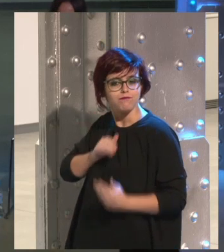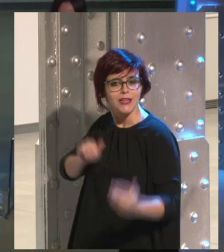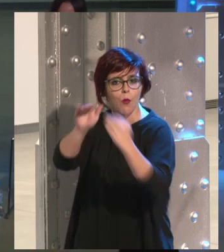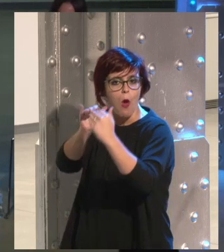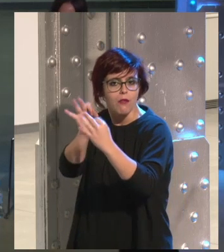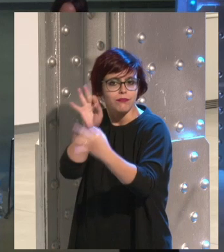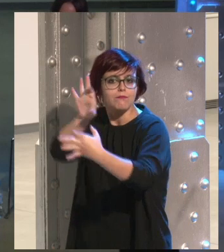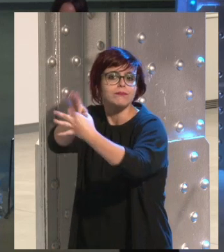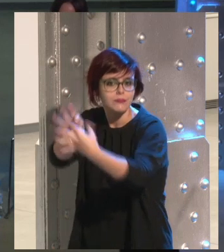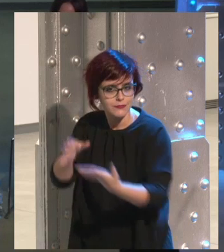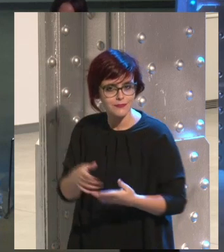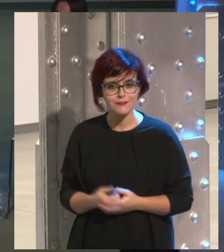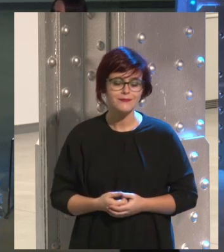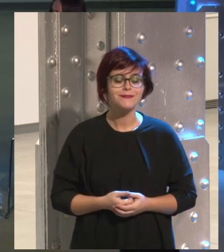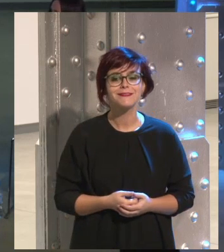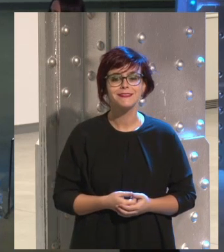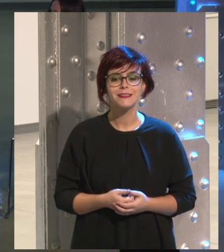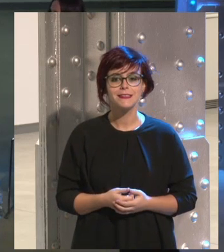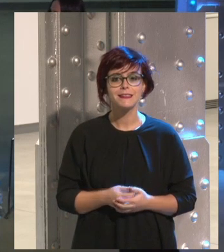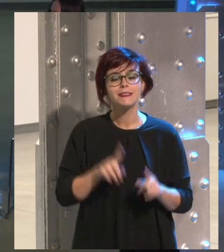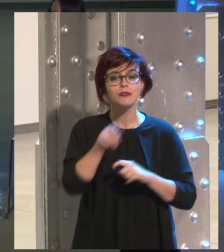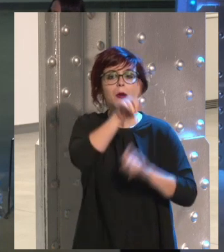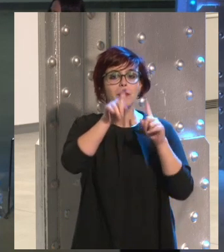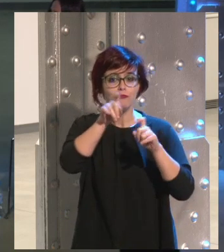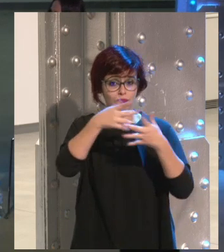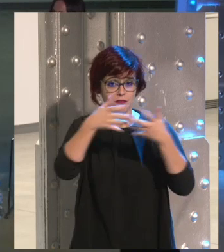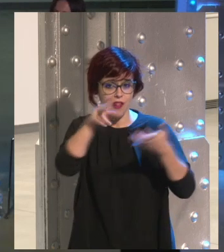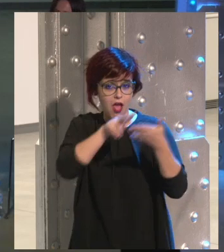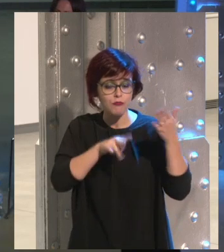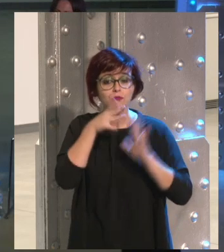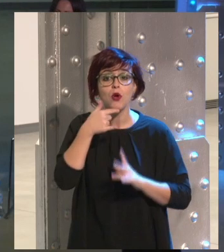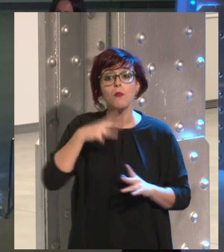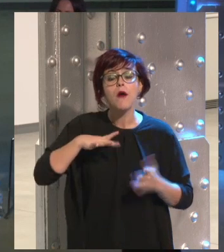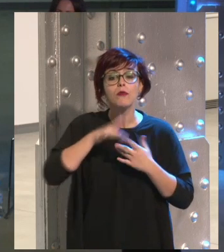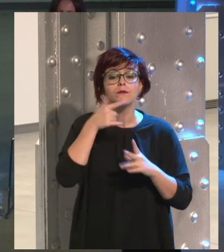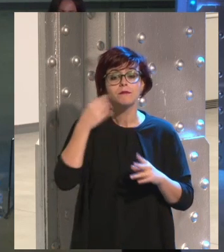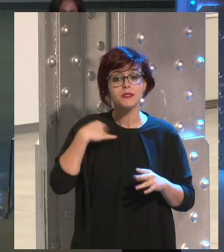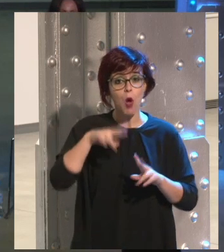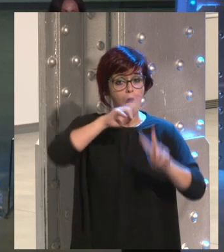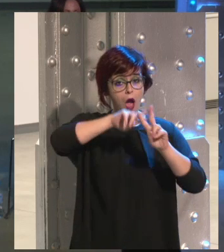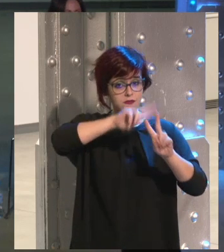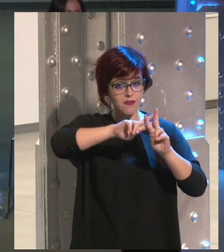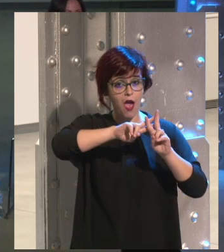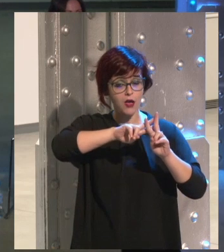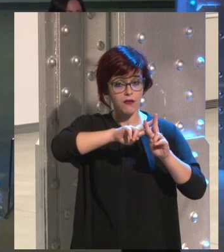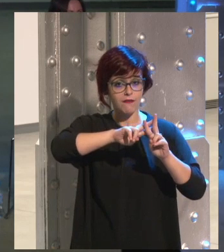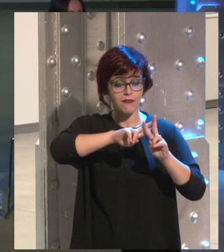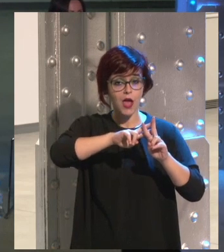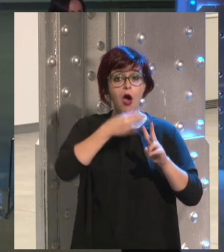yo. Bueno, luego leeremos algunas preguntas. Y si tenéis alguna pregunta, por favor, utilizar ese hashtag, que es